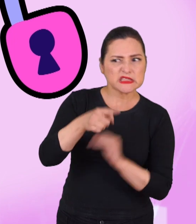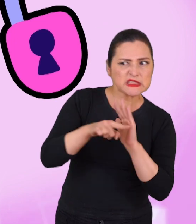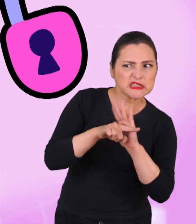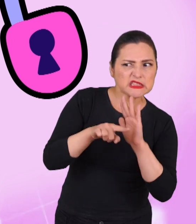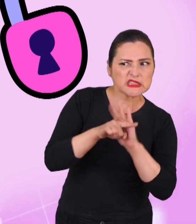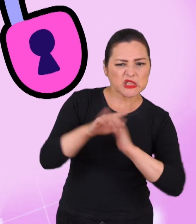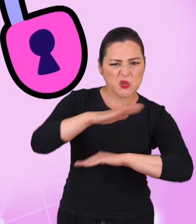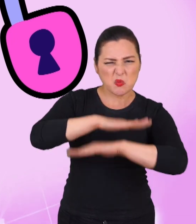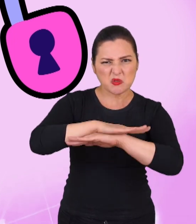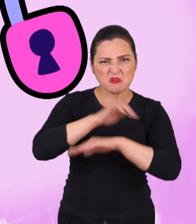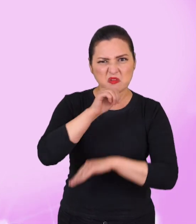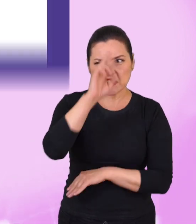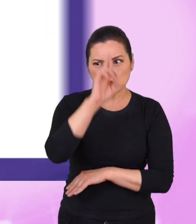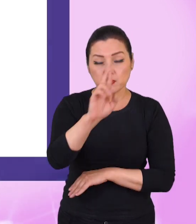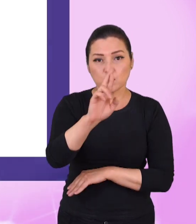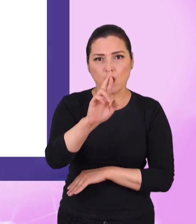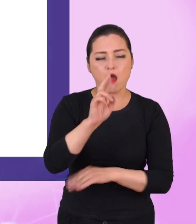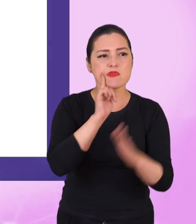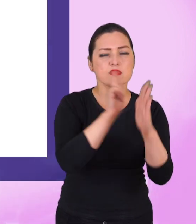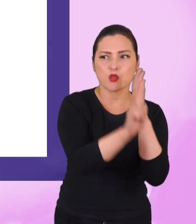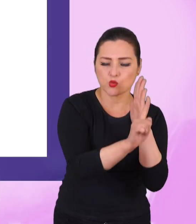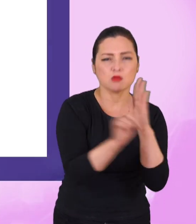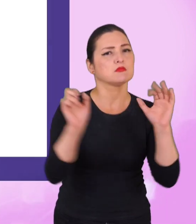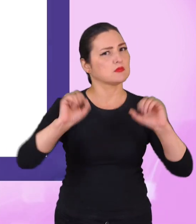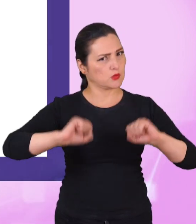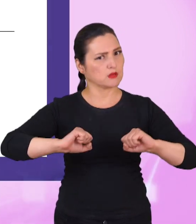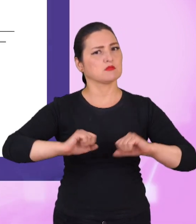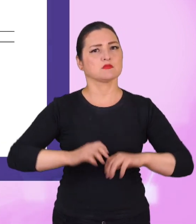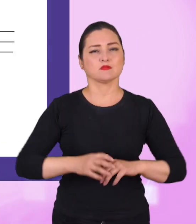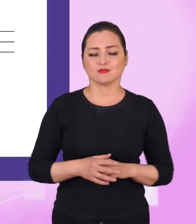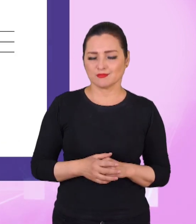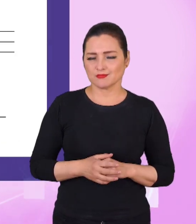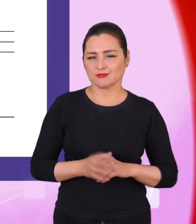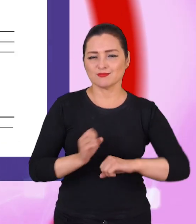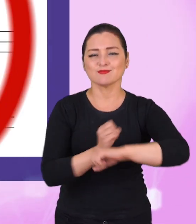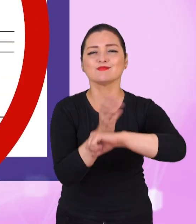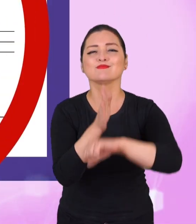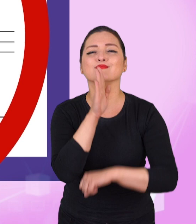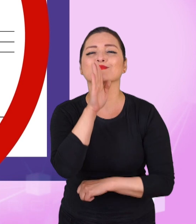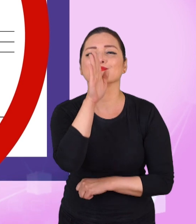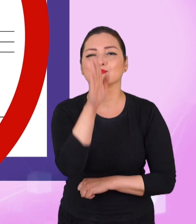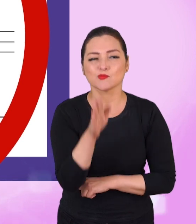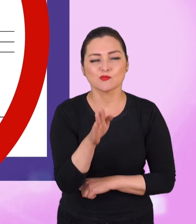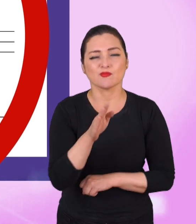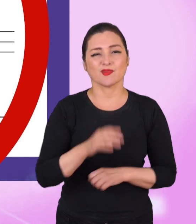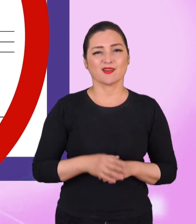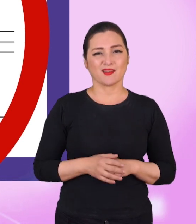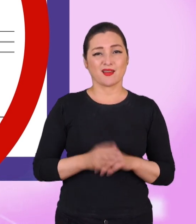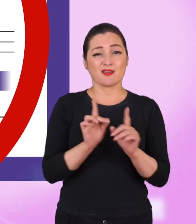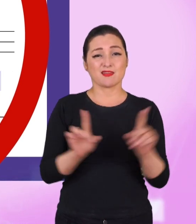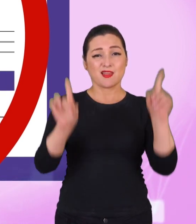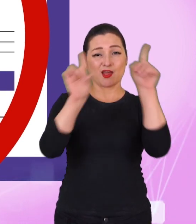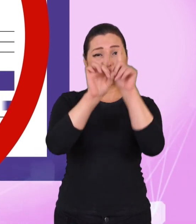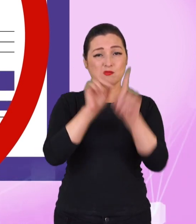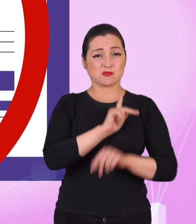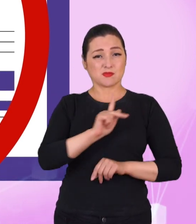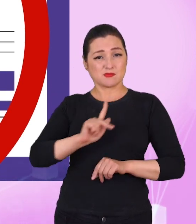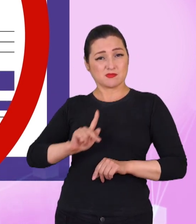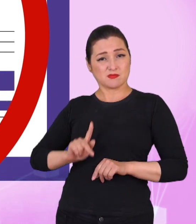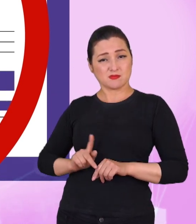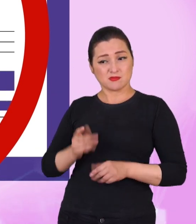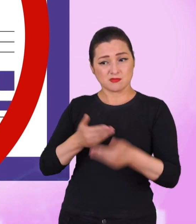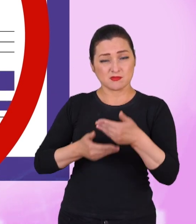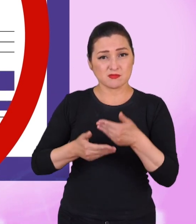comportamiento irrespetuoso. Y las recomendaciones de siempre. No compartir datos personales que